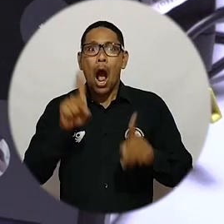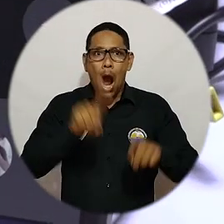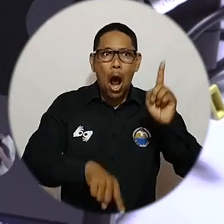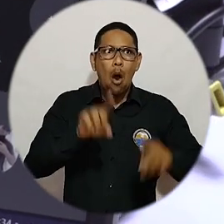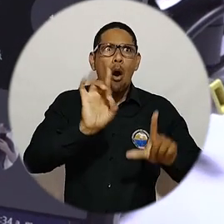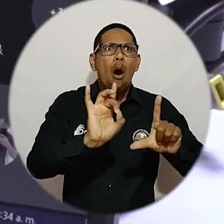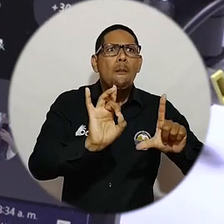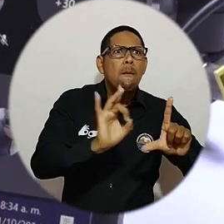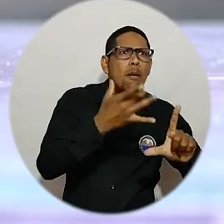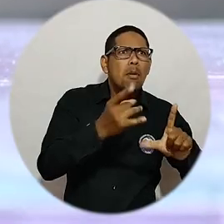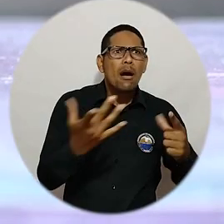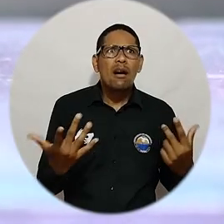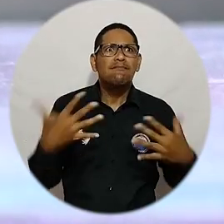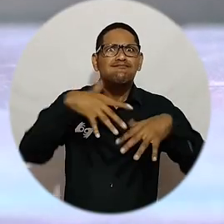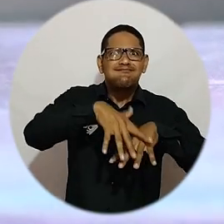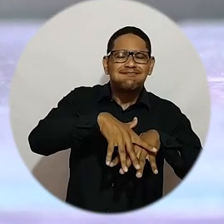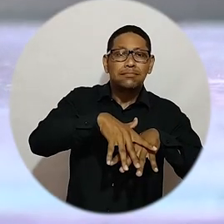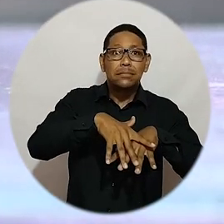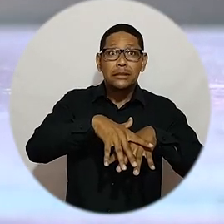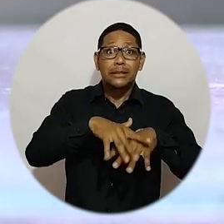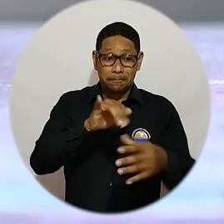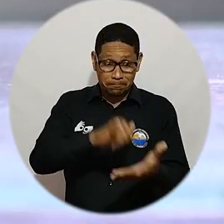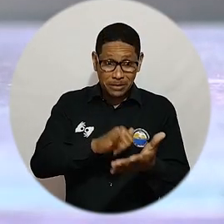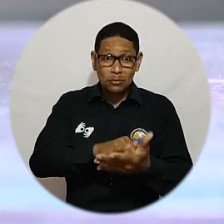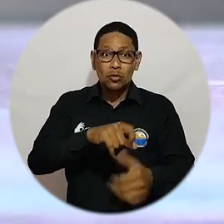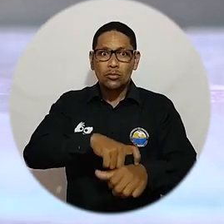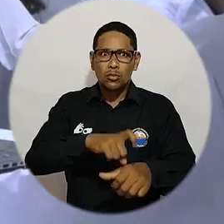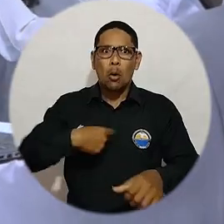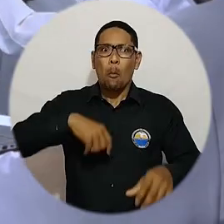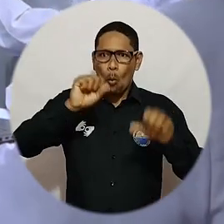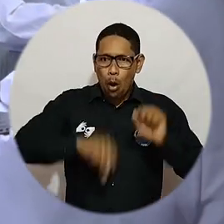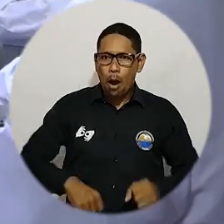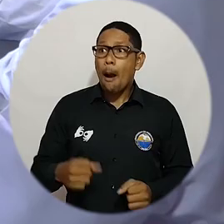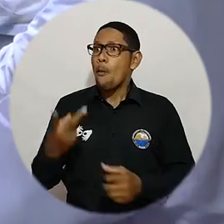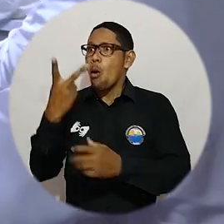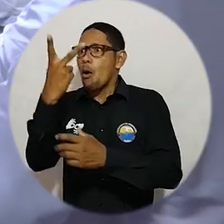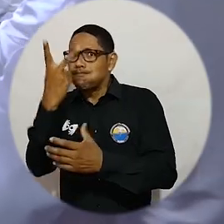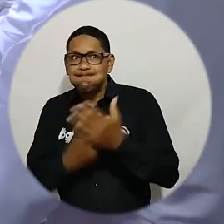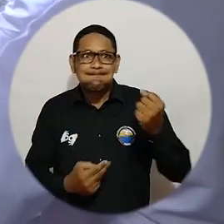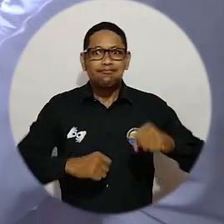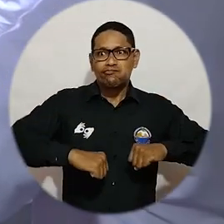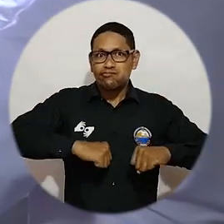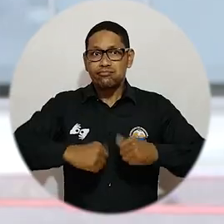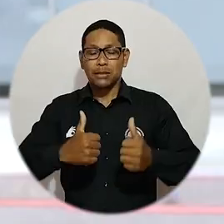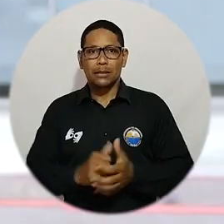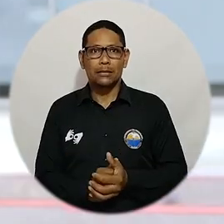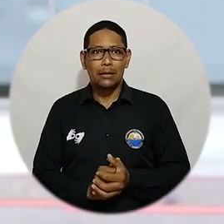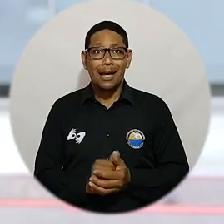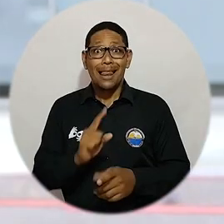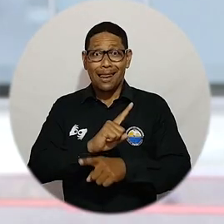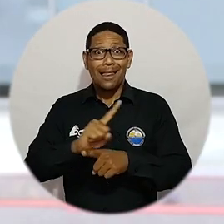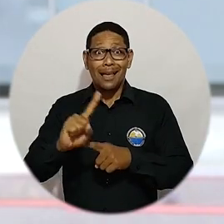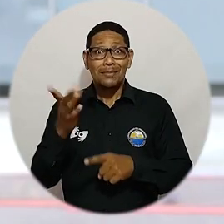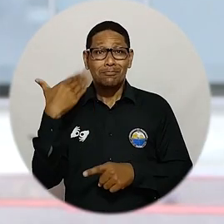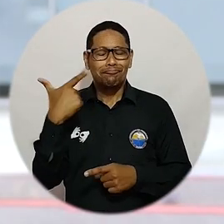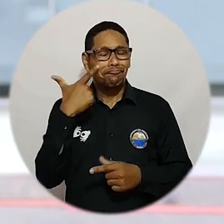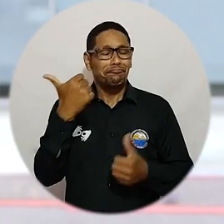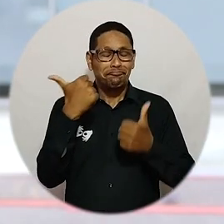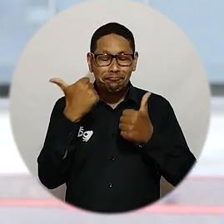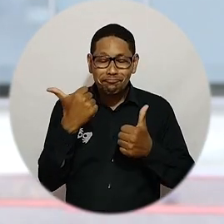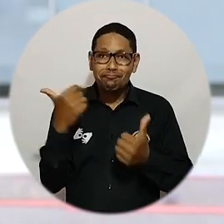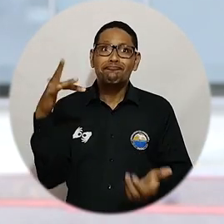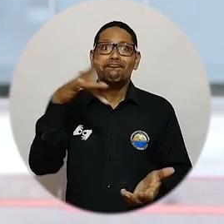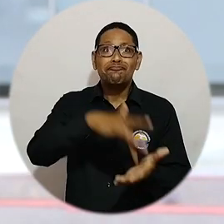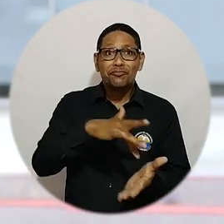otros que están conectados, nos permitan al mismo tiempo que podamos hacer experiencias simultáneas. Es fantástico volver. Ya desde la semana